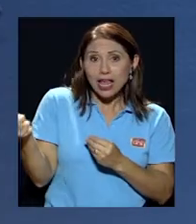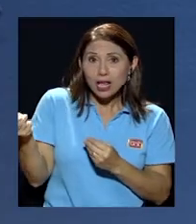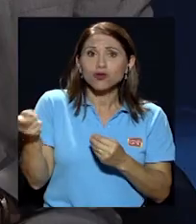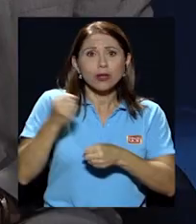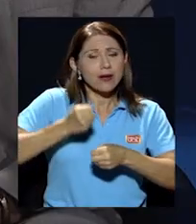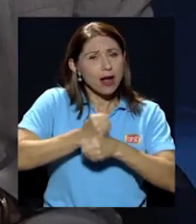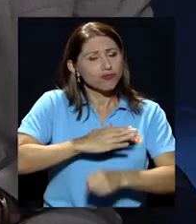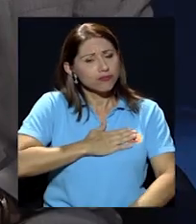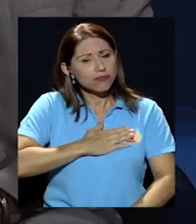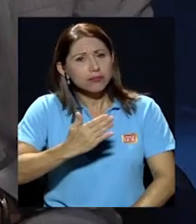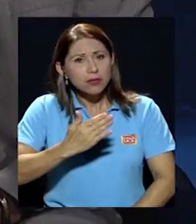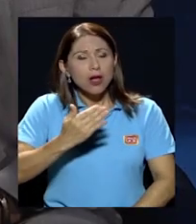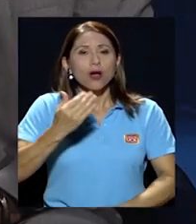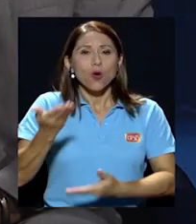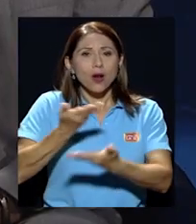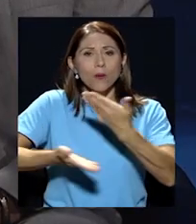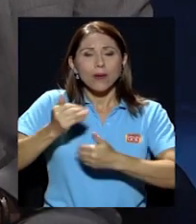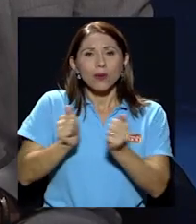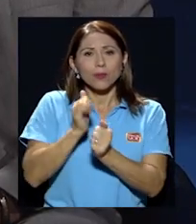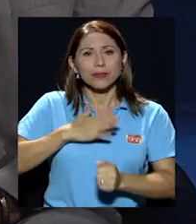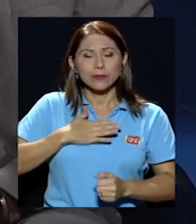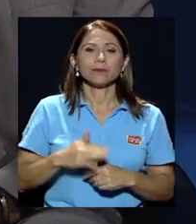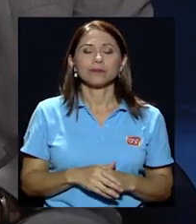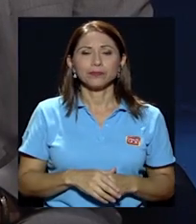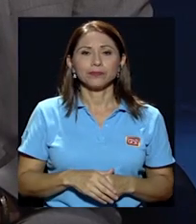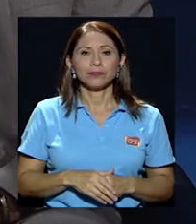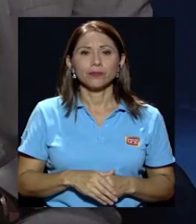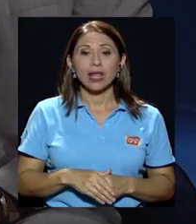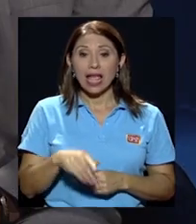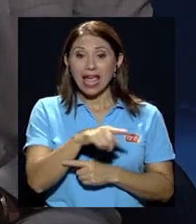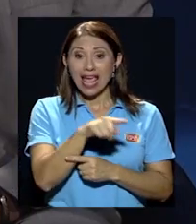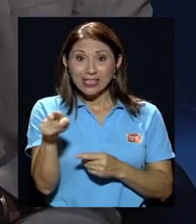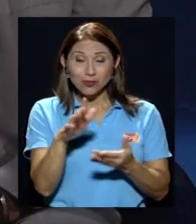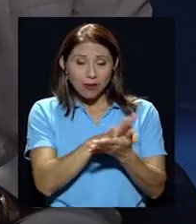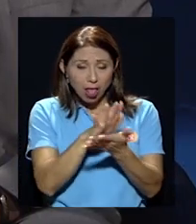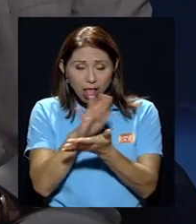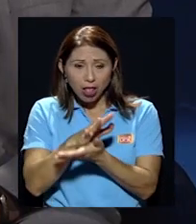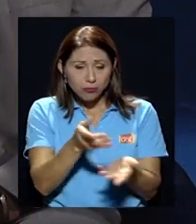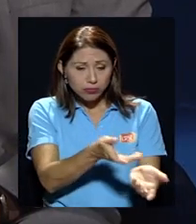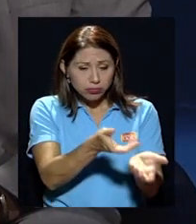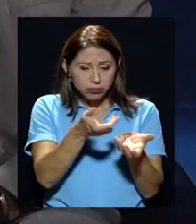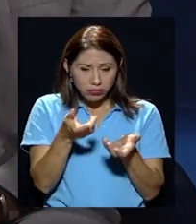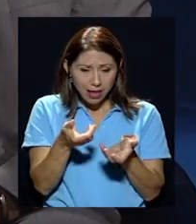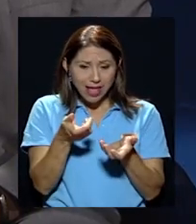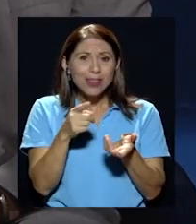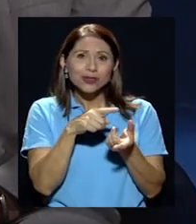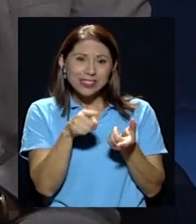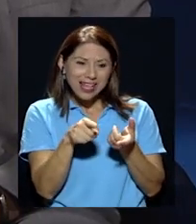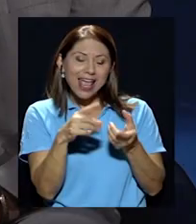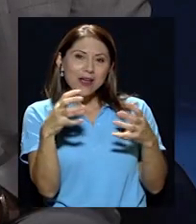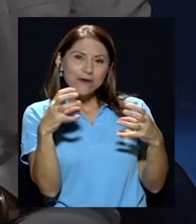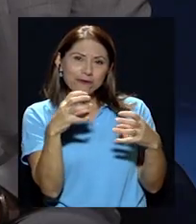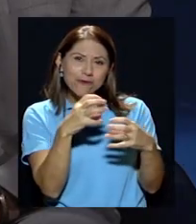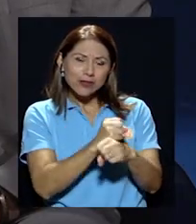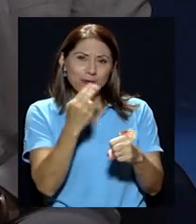honor colaboraban conmigo, tomaban eso y metían el resumen de la noticia y la ubicación